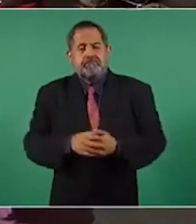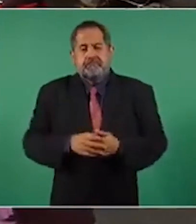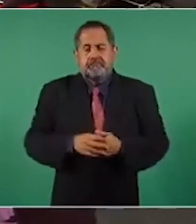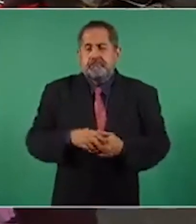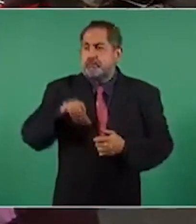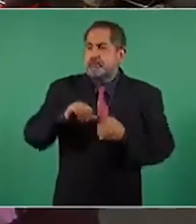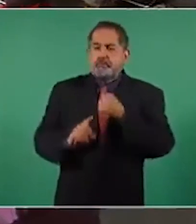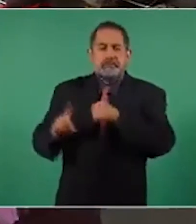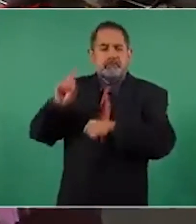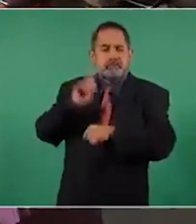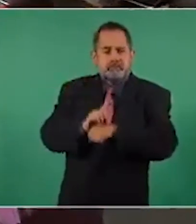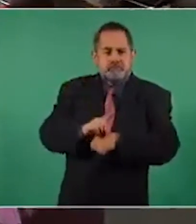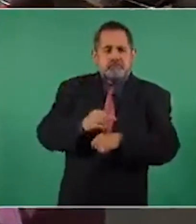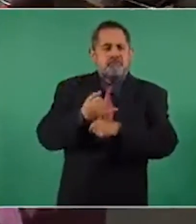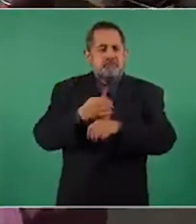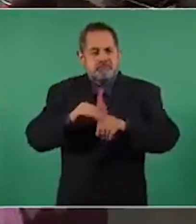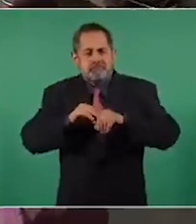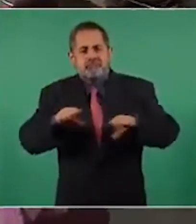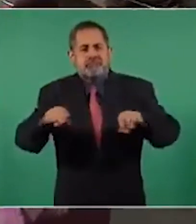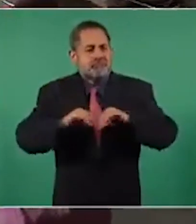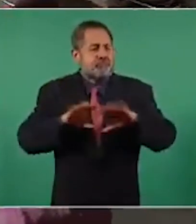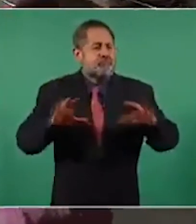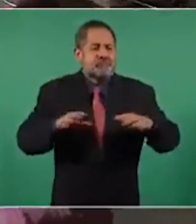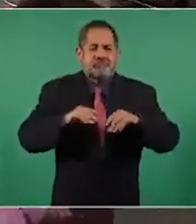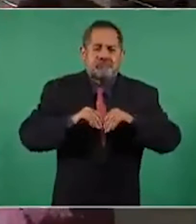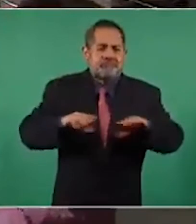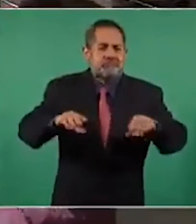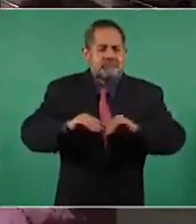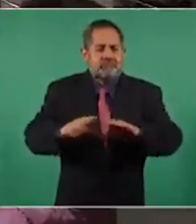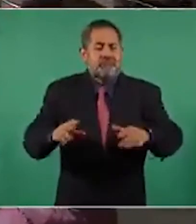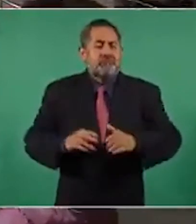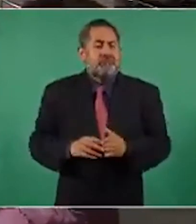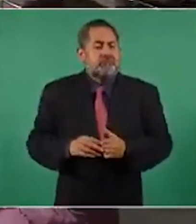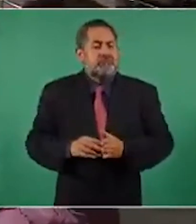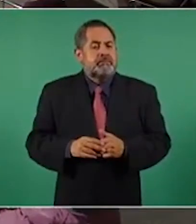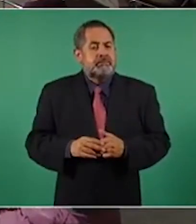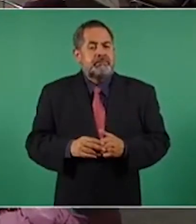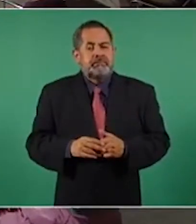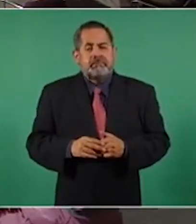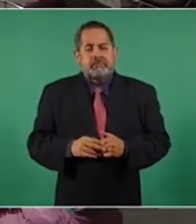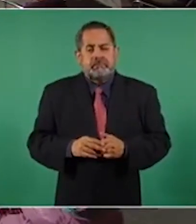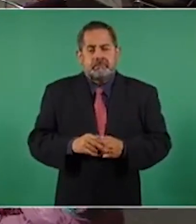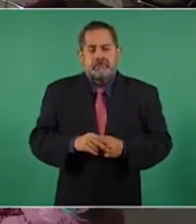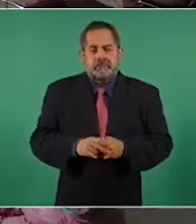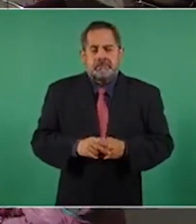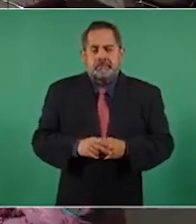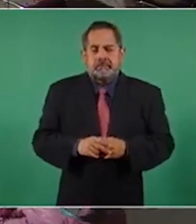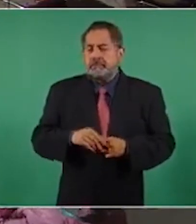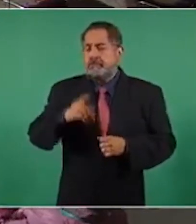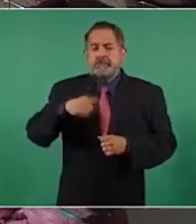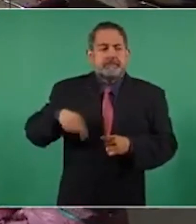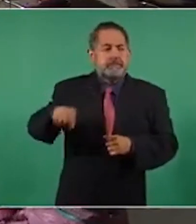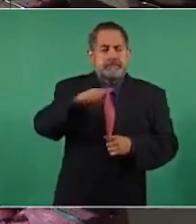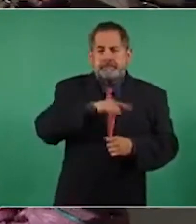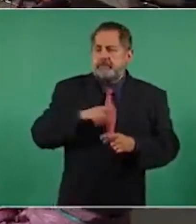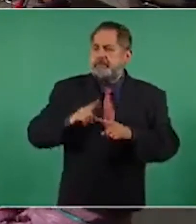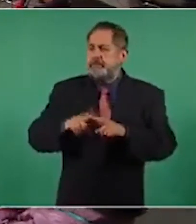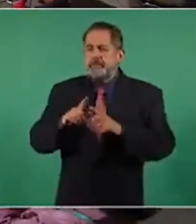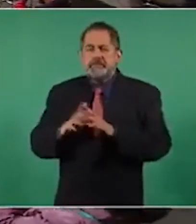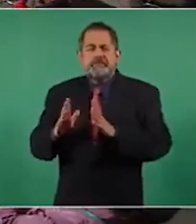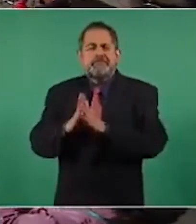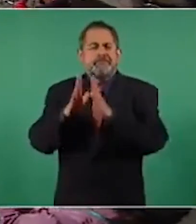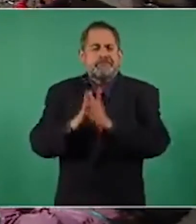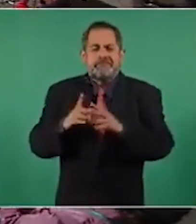día de hoy a informar sobre esto. Todos los que participan y muchos más